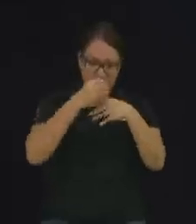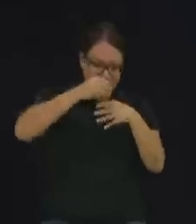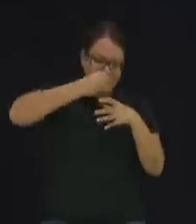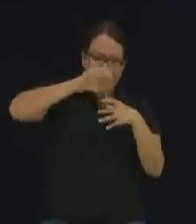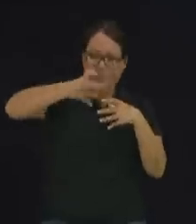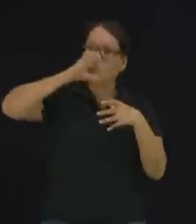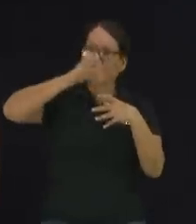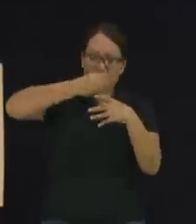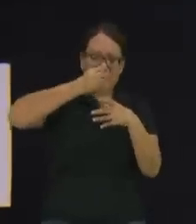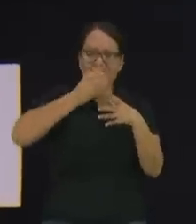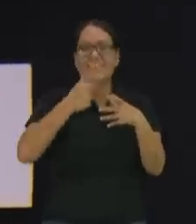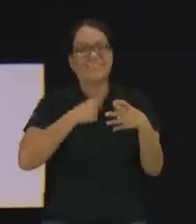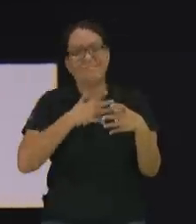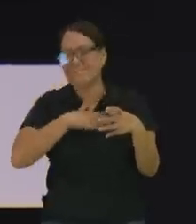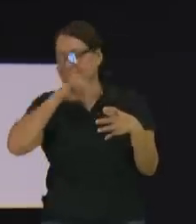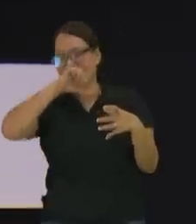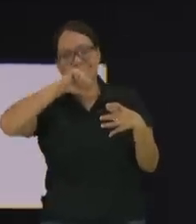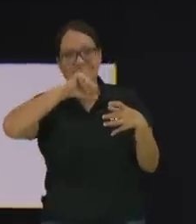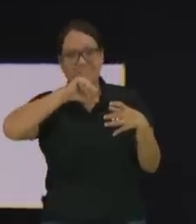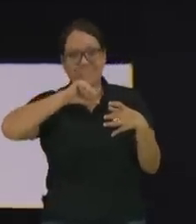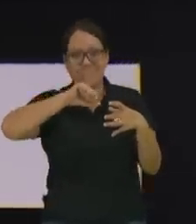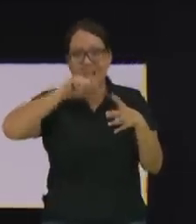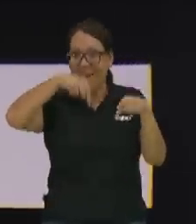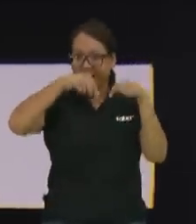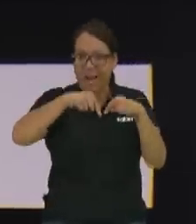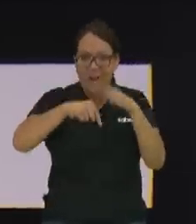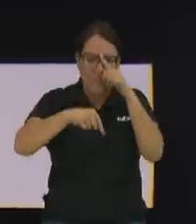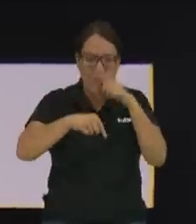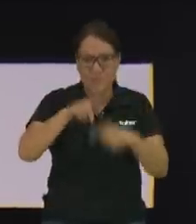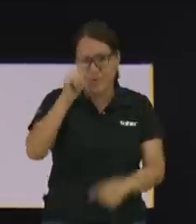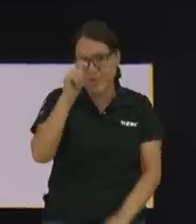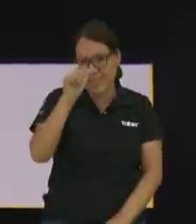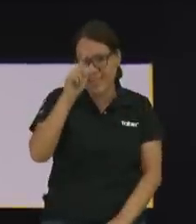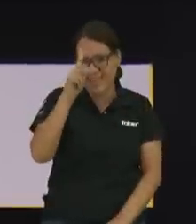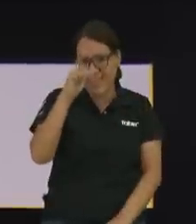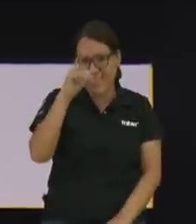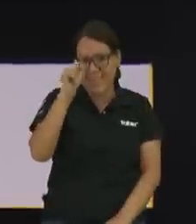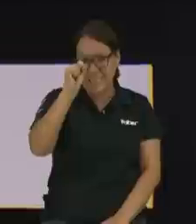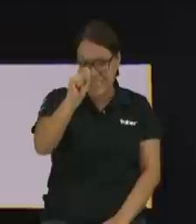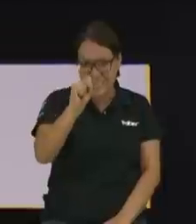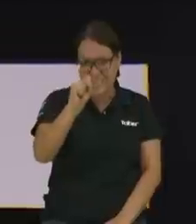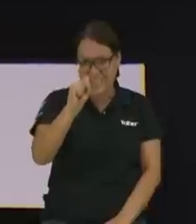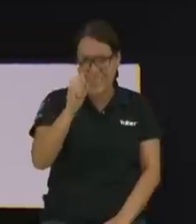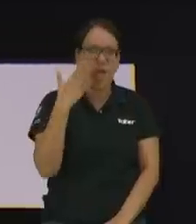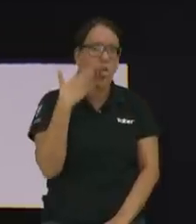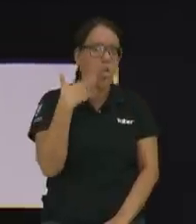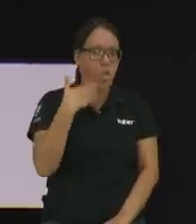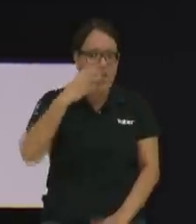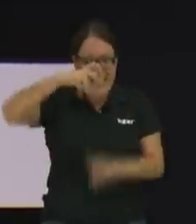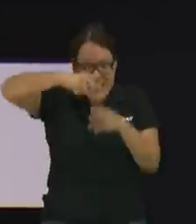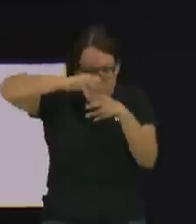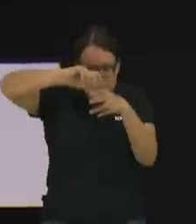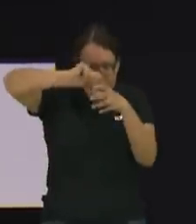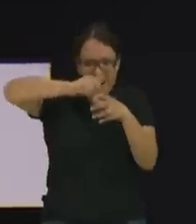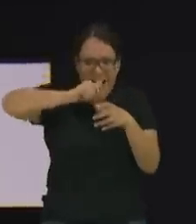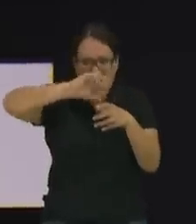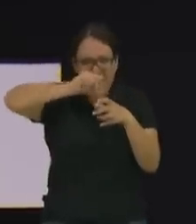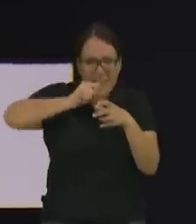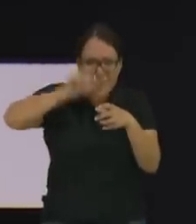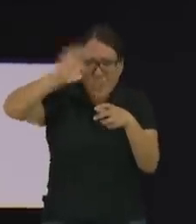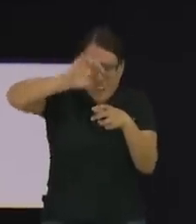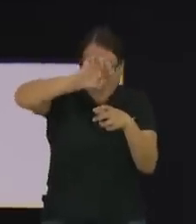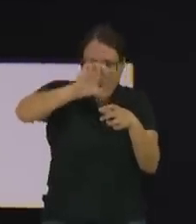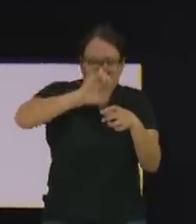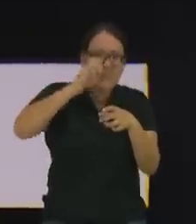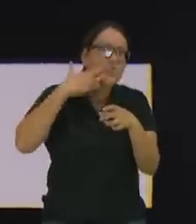Los niños de hoy ya están endemoniados, comen taquis con chile, que es terrible. Y les echan limón y les ponen tajín y tiene